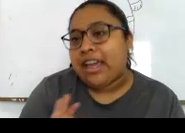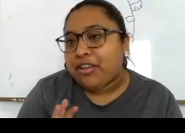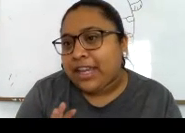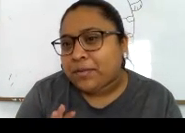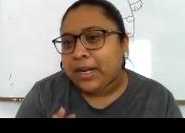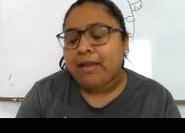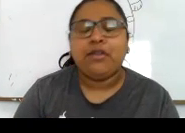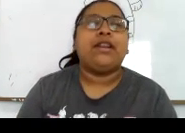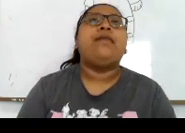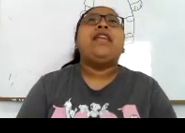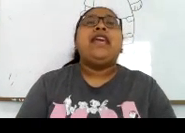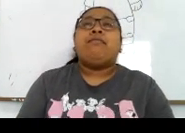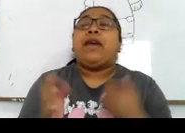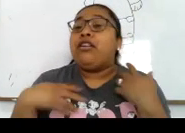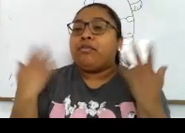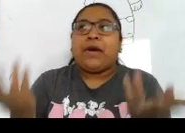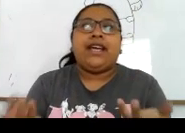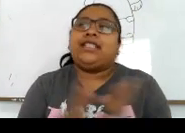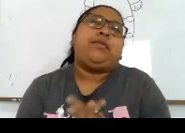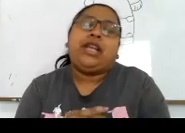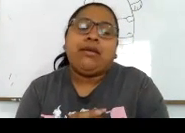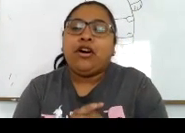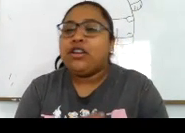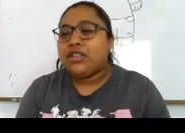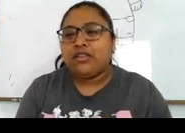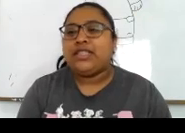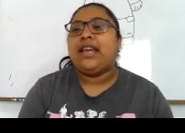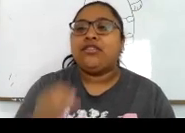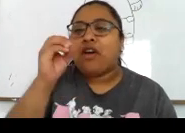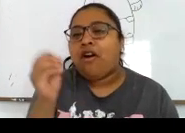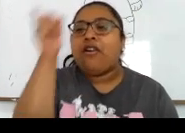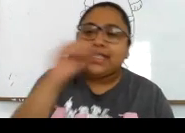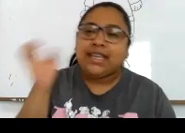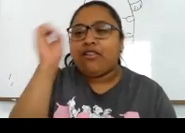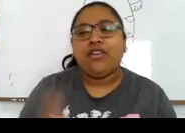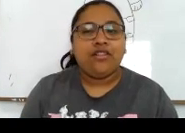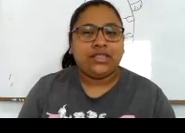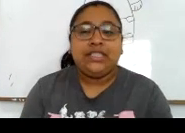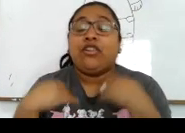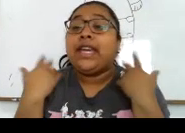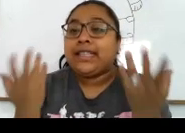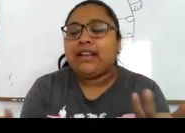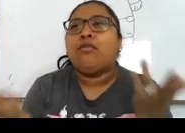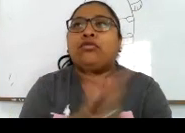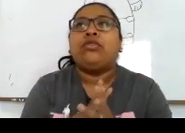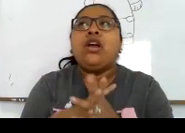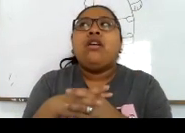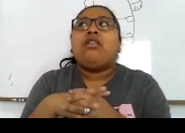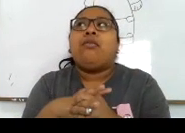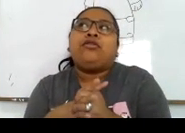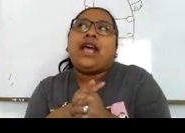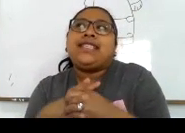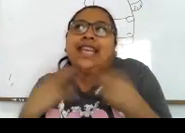es el abecedario de ellos Por ejemplo, ¿verdad? Pero para decir, por ejemplo Oso no dicen ellos O, ese, o, no Sino que ya tienen como